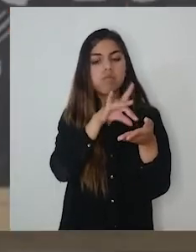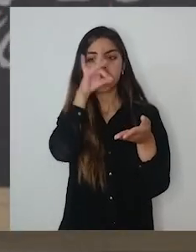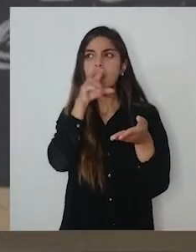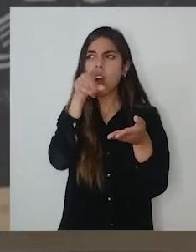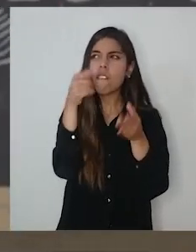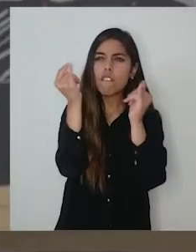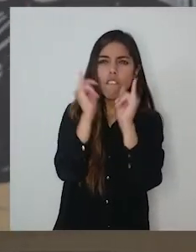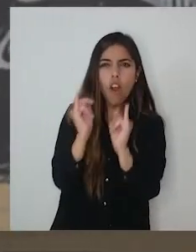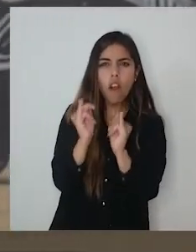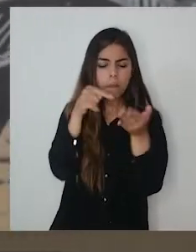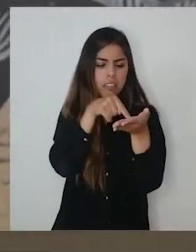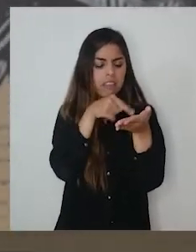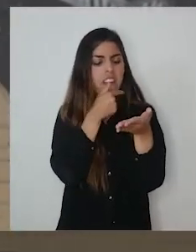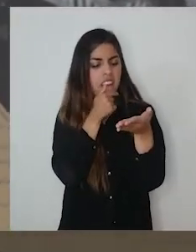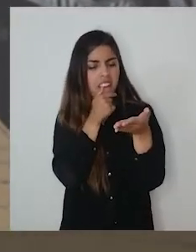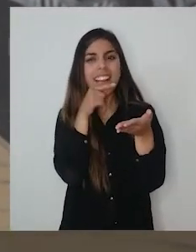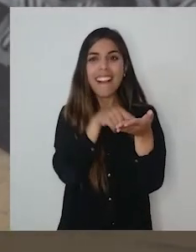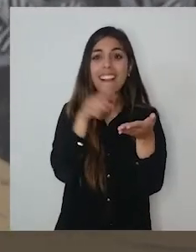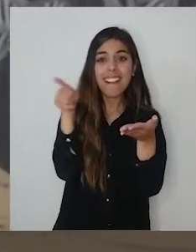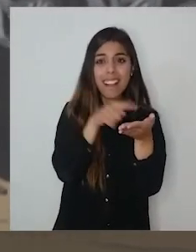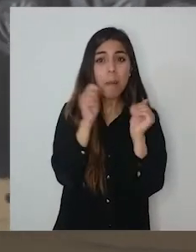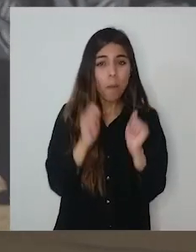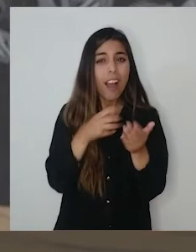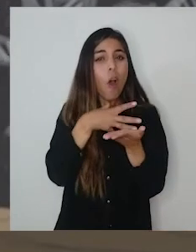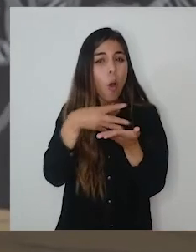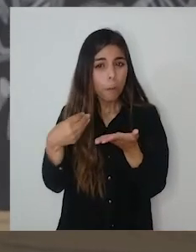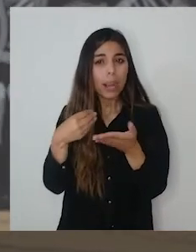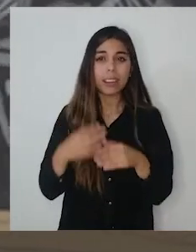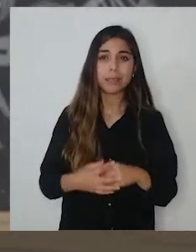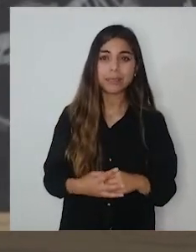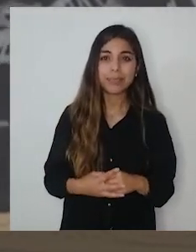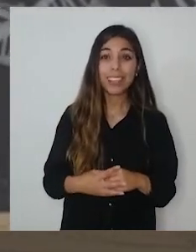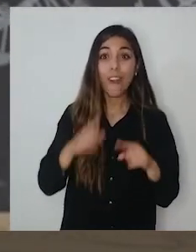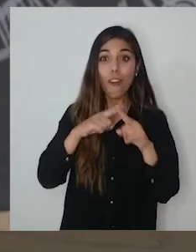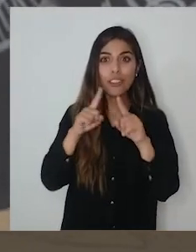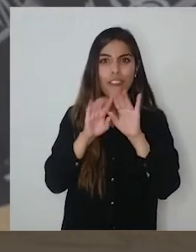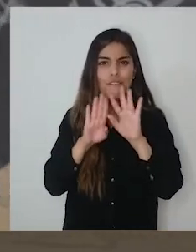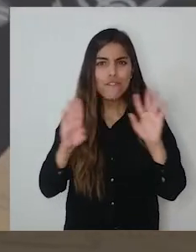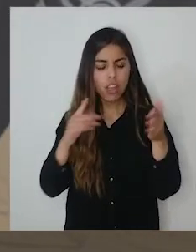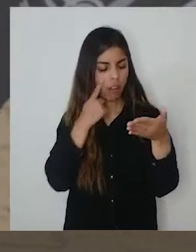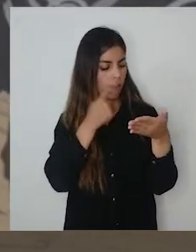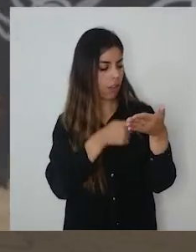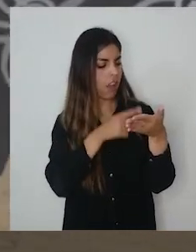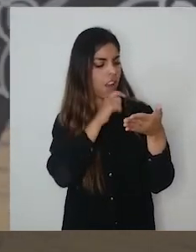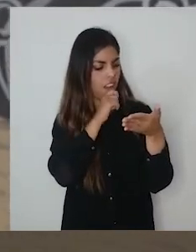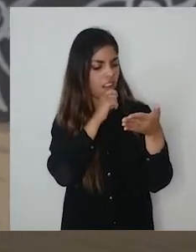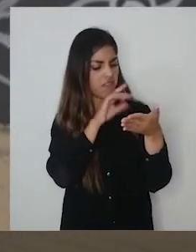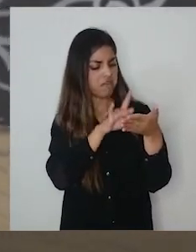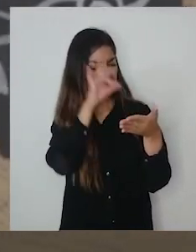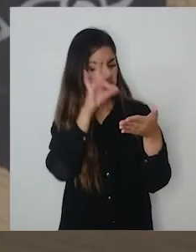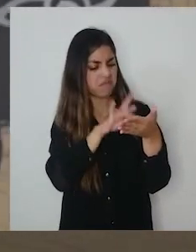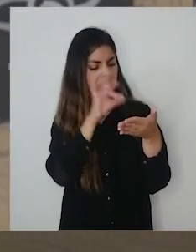desde estas figuras, desde las grabadas, desde los biombos, ahí vamos a tener que